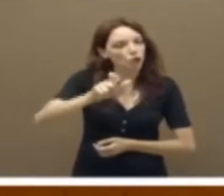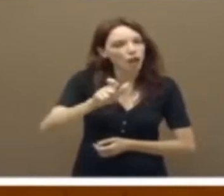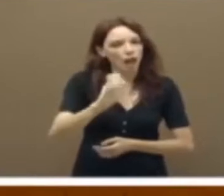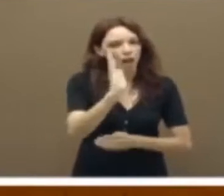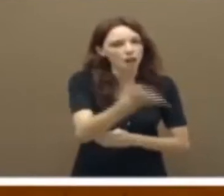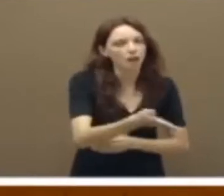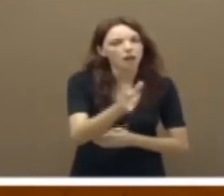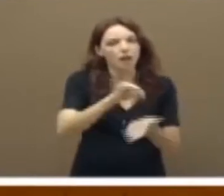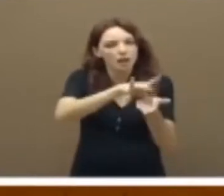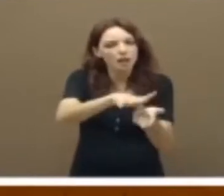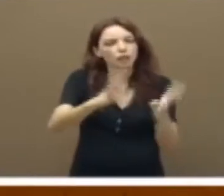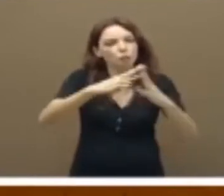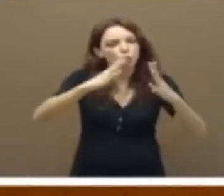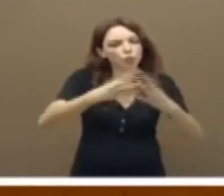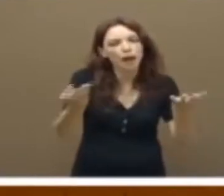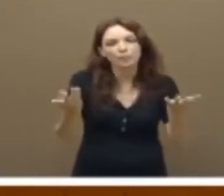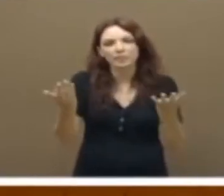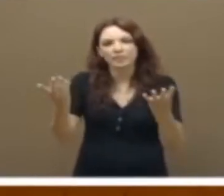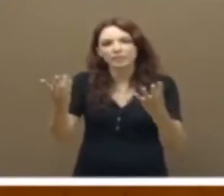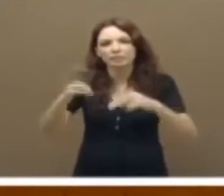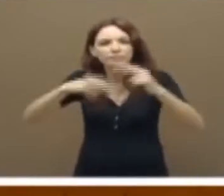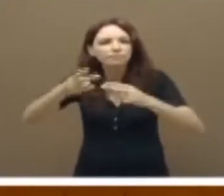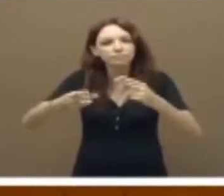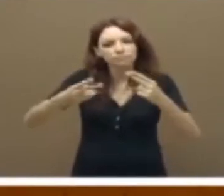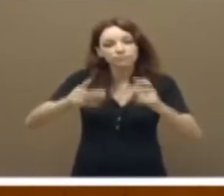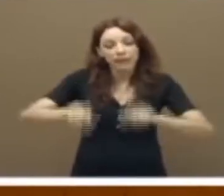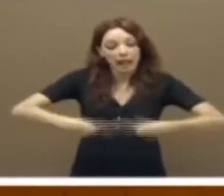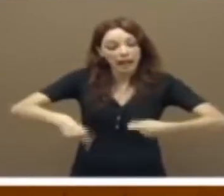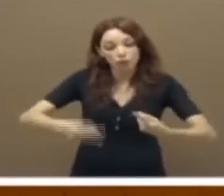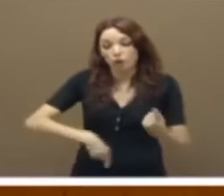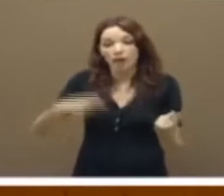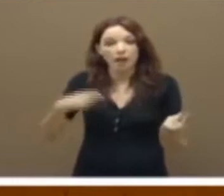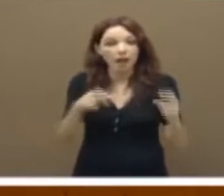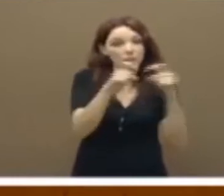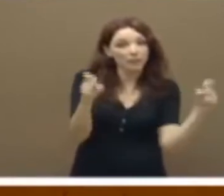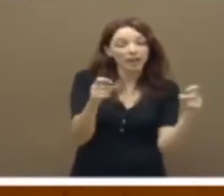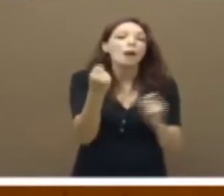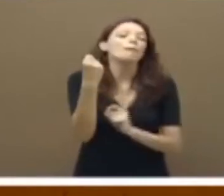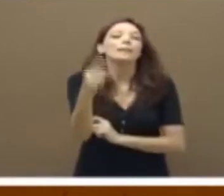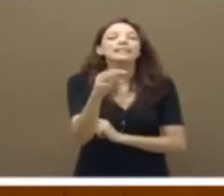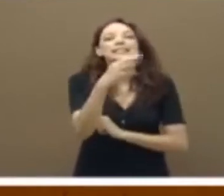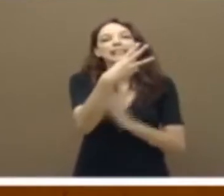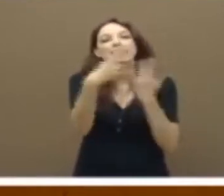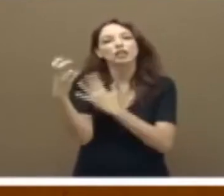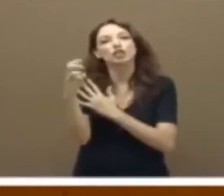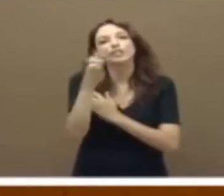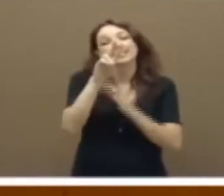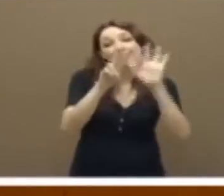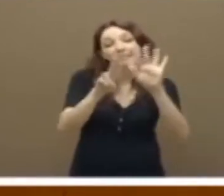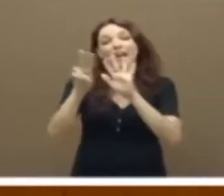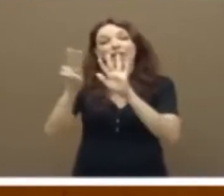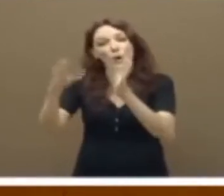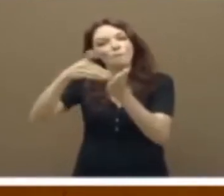gastos generales de empresas y autónomos es de 1.772 millones de euros. Si a eso